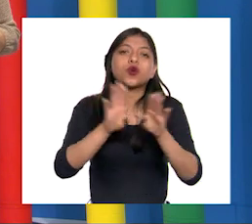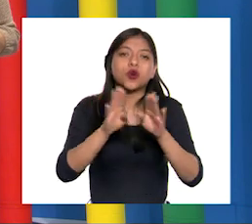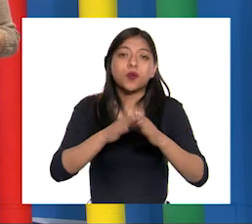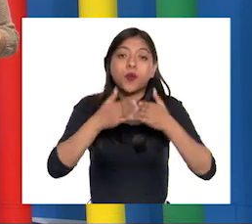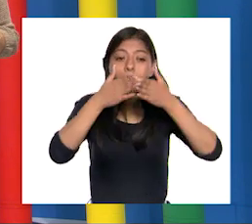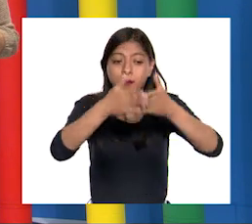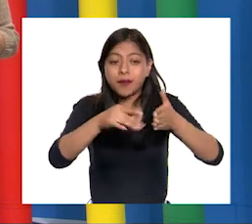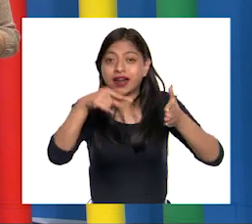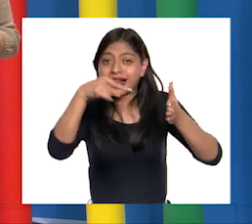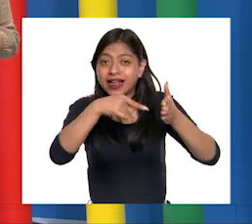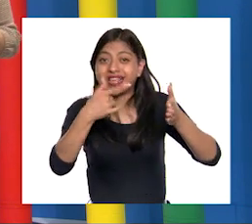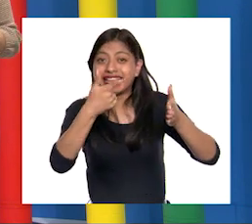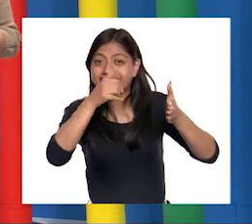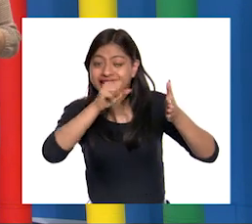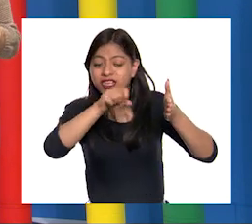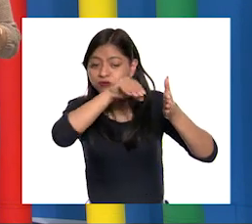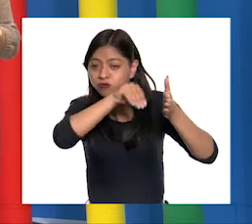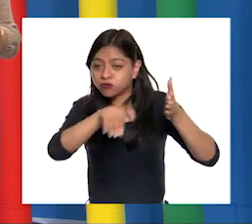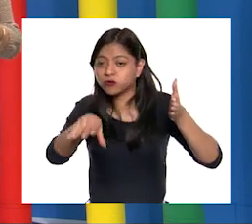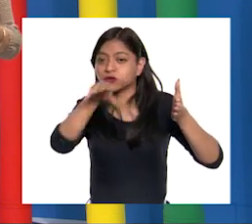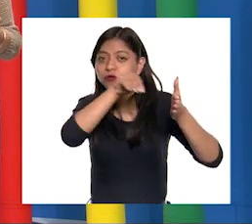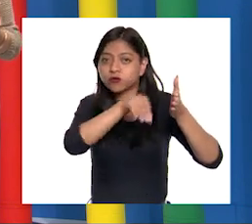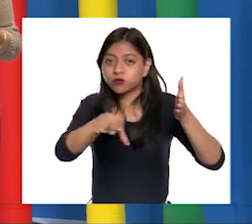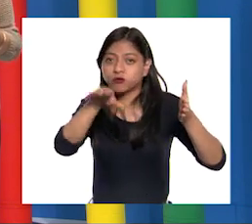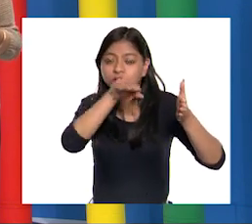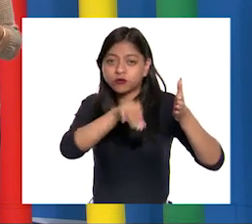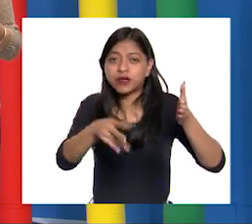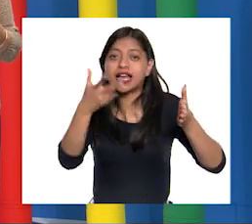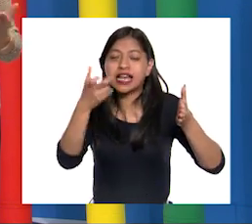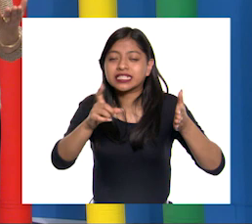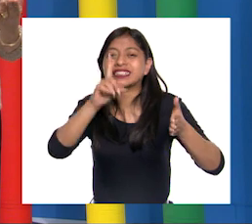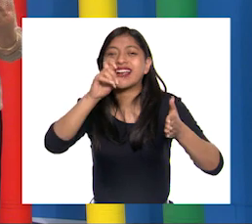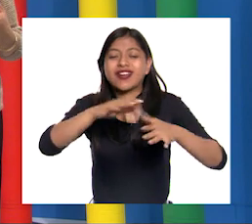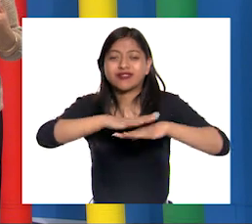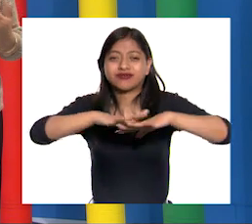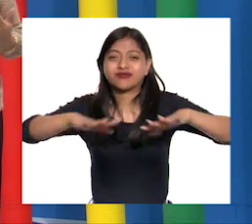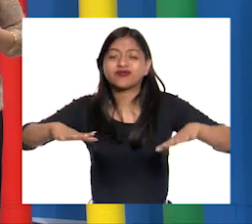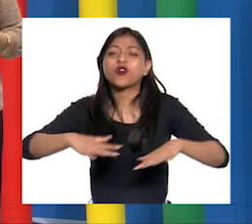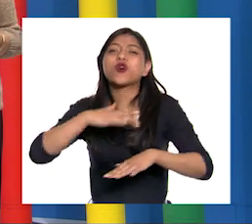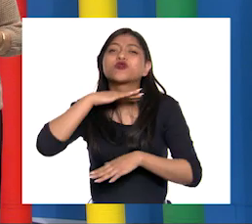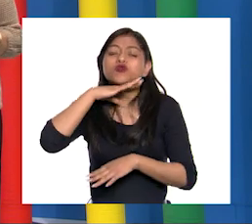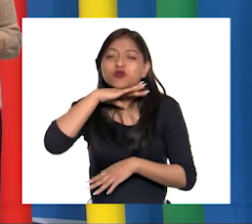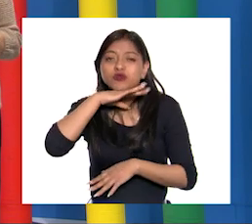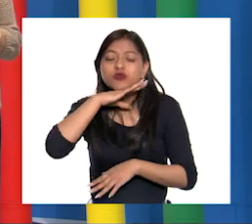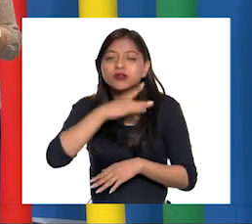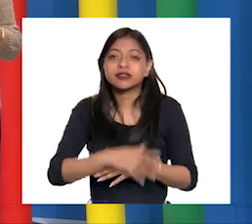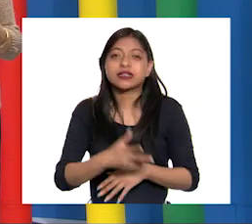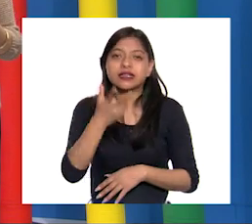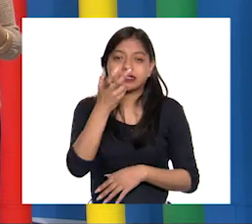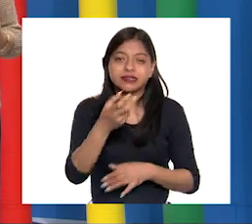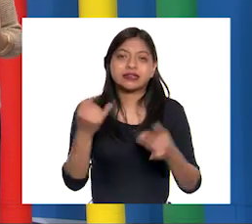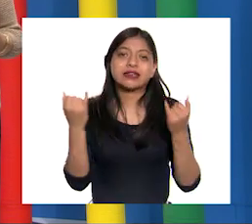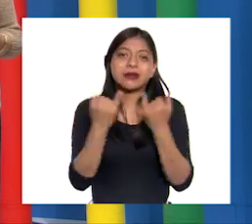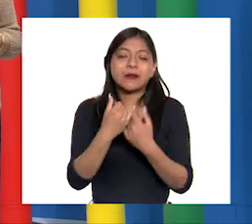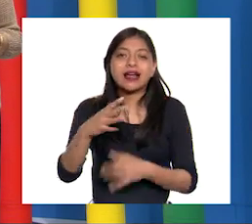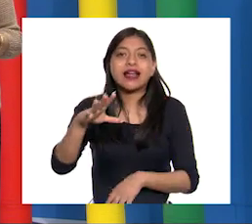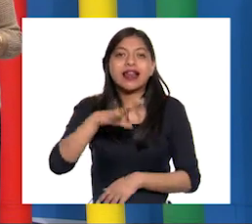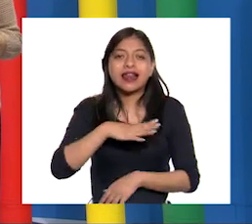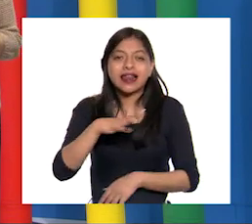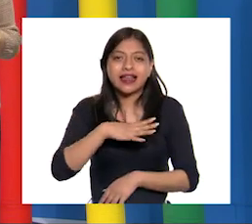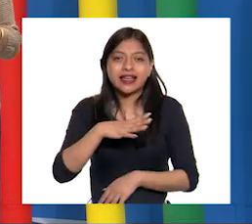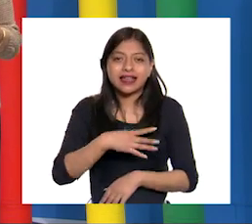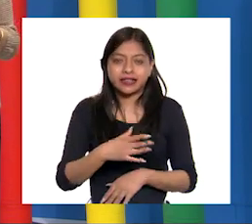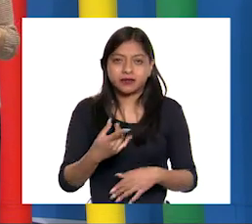Además de que cuando se practica acuacultura, como lo vimos en el video Se usan antibióticos para evitar